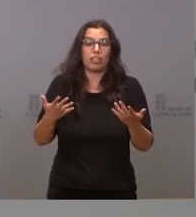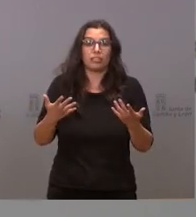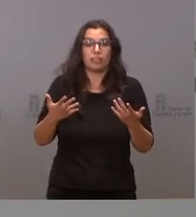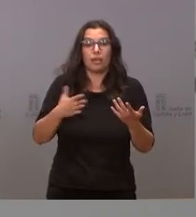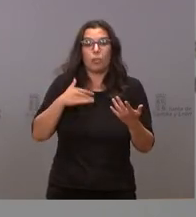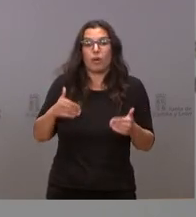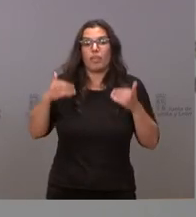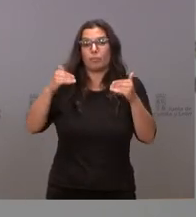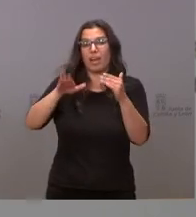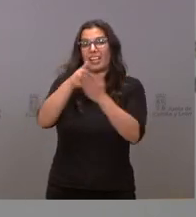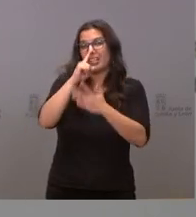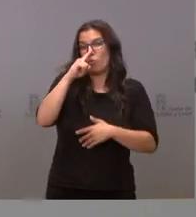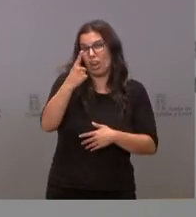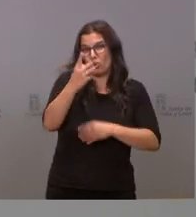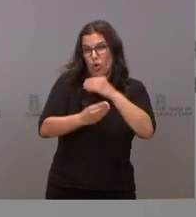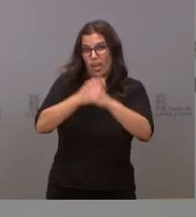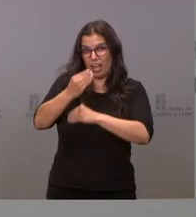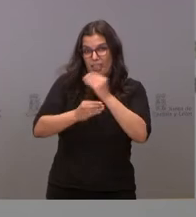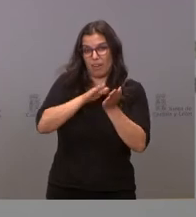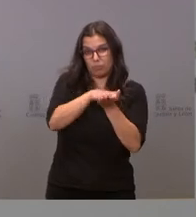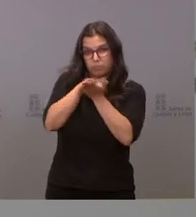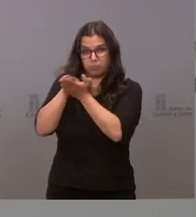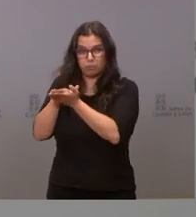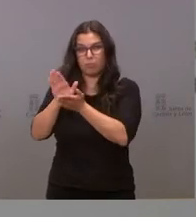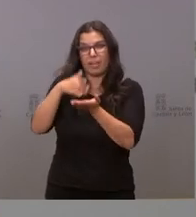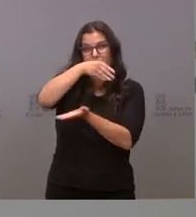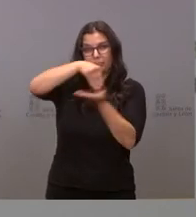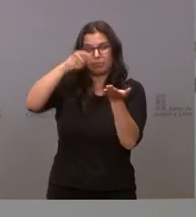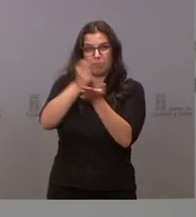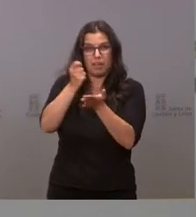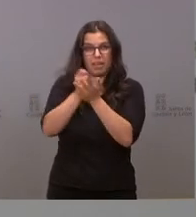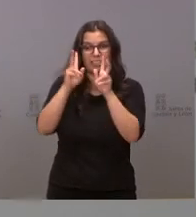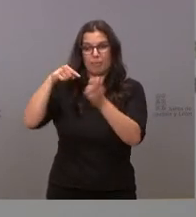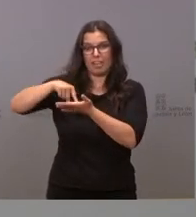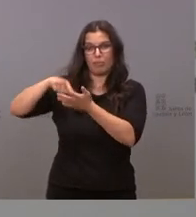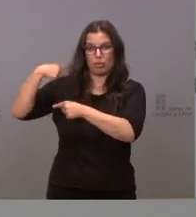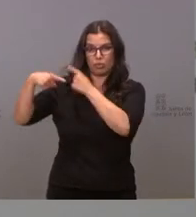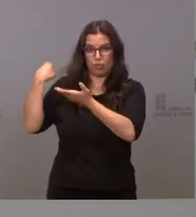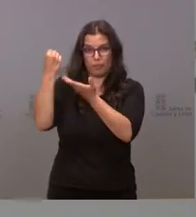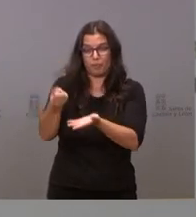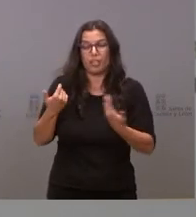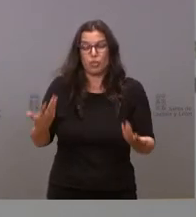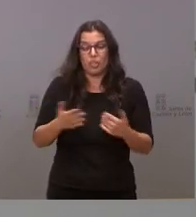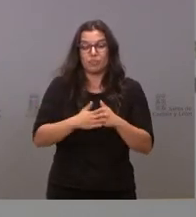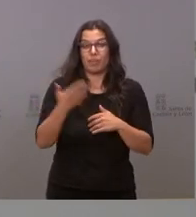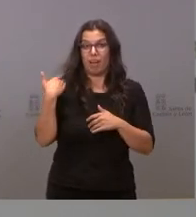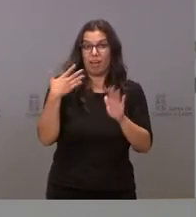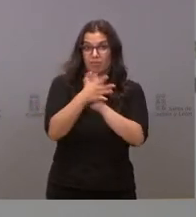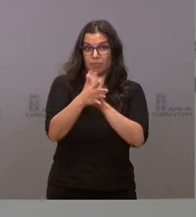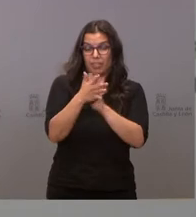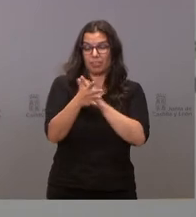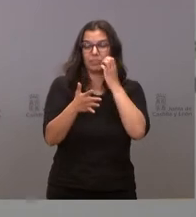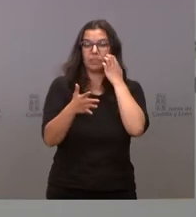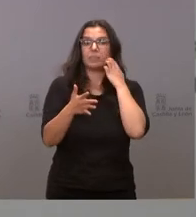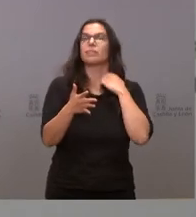el periodo en el que se puede realizar el periodo de liquidación. Como expliqué en el momento de la supresión del impuesto,